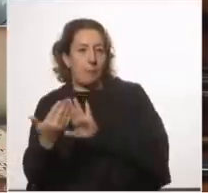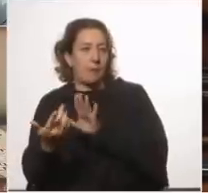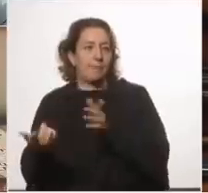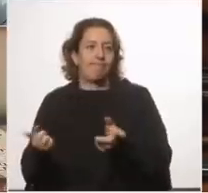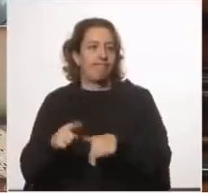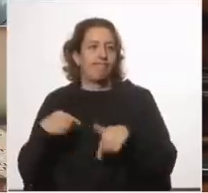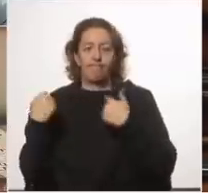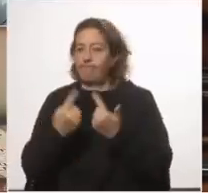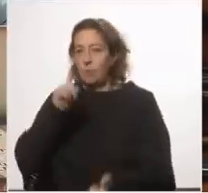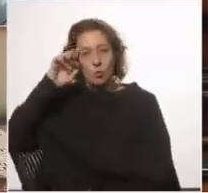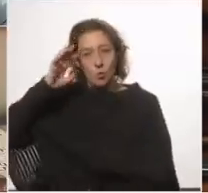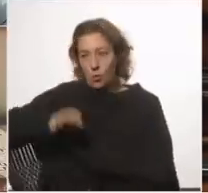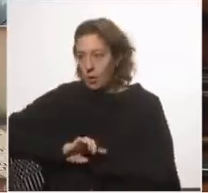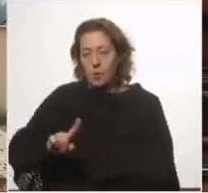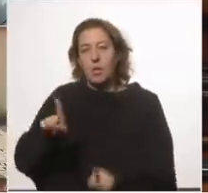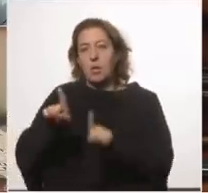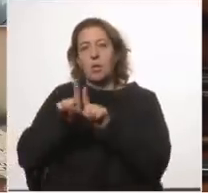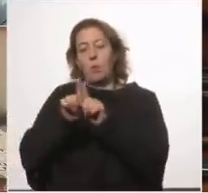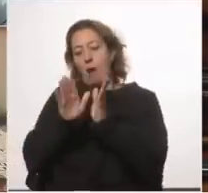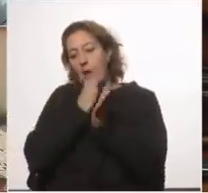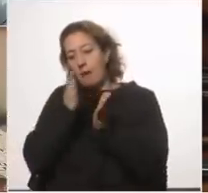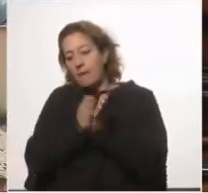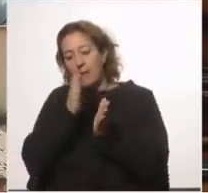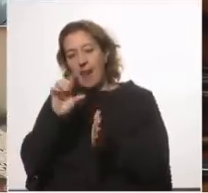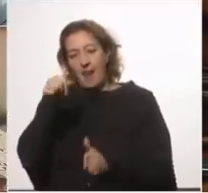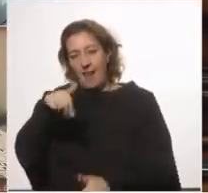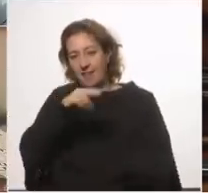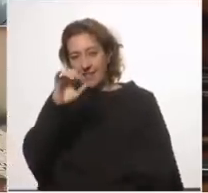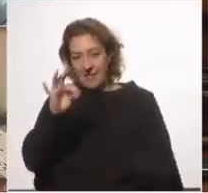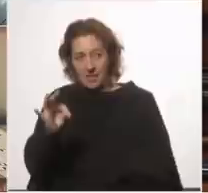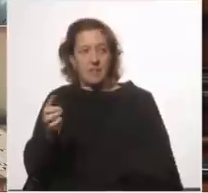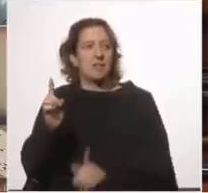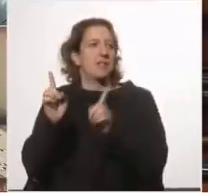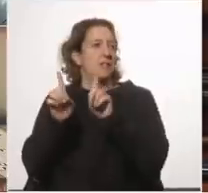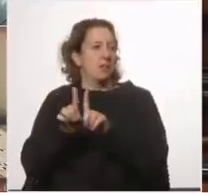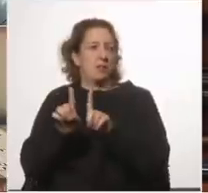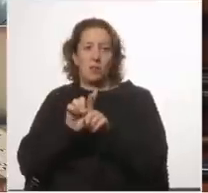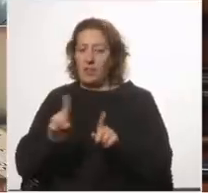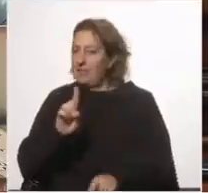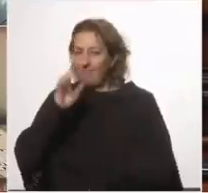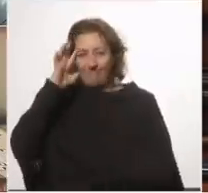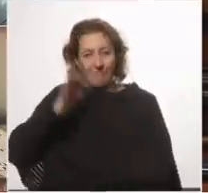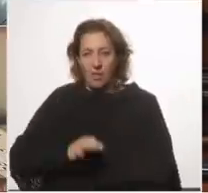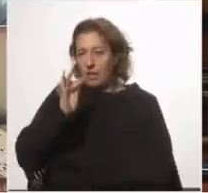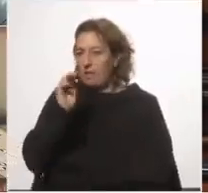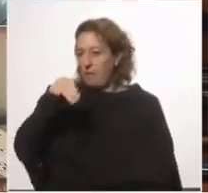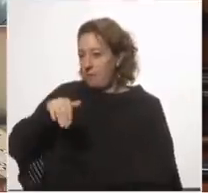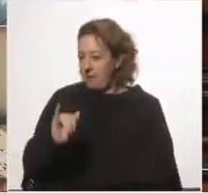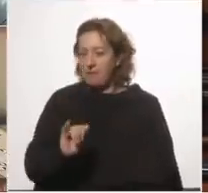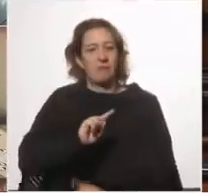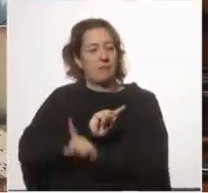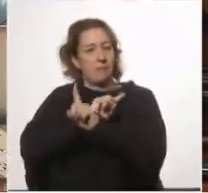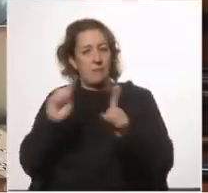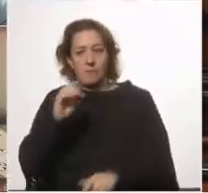creemos, como no cree la revista Lancet, como no cree la revista Nature, como no cree el FMI, como no cree la